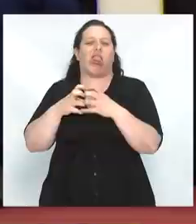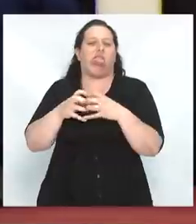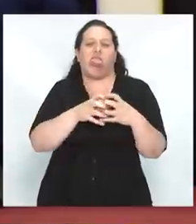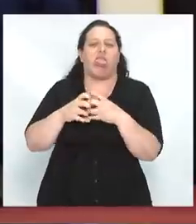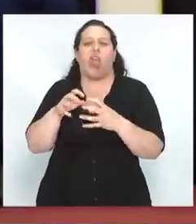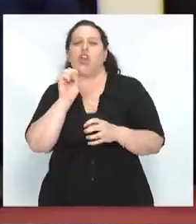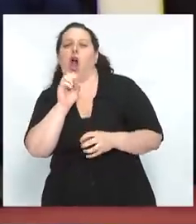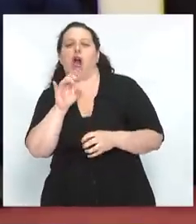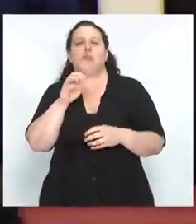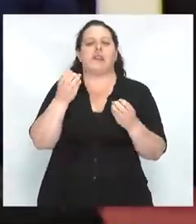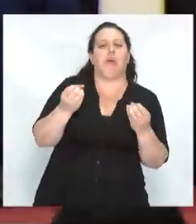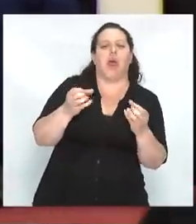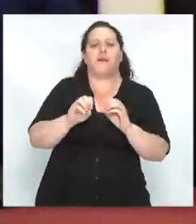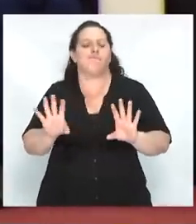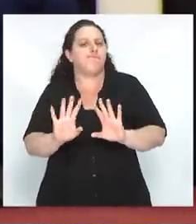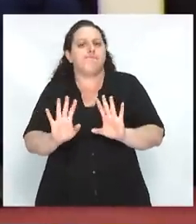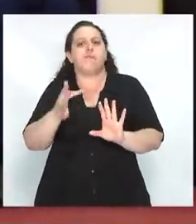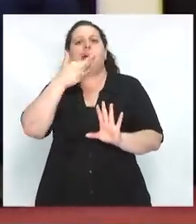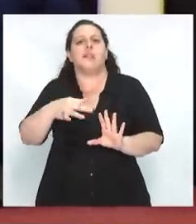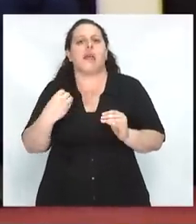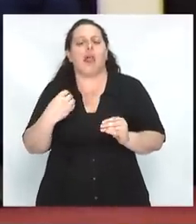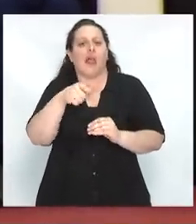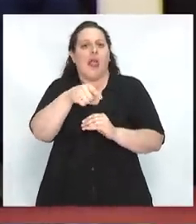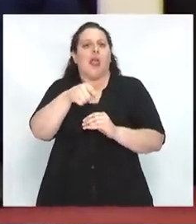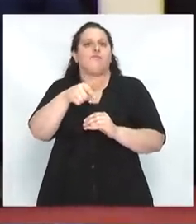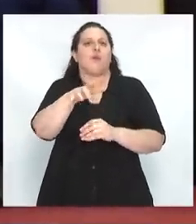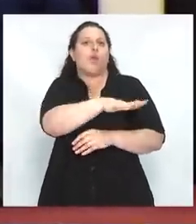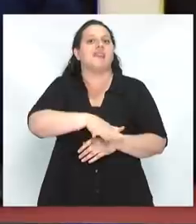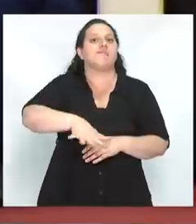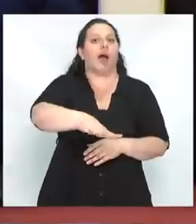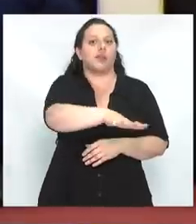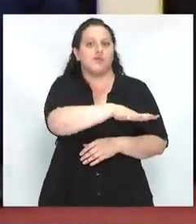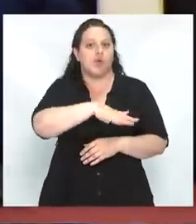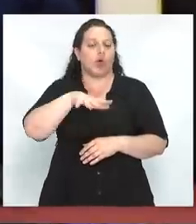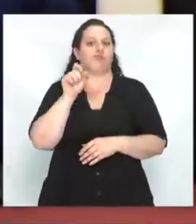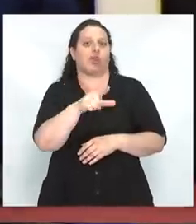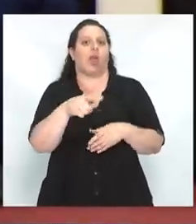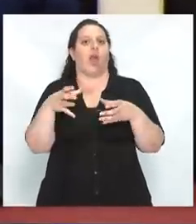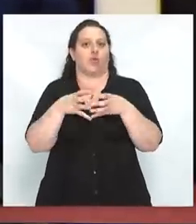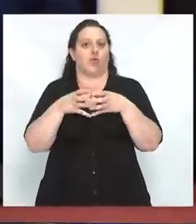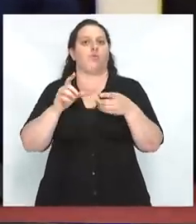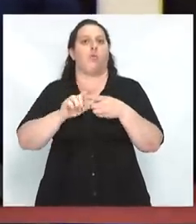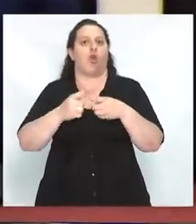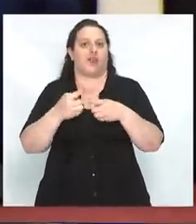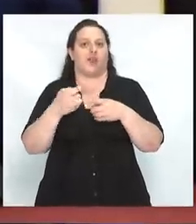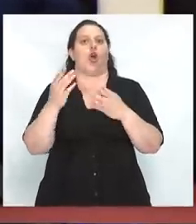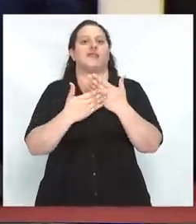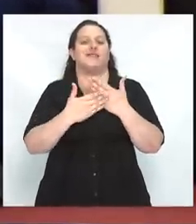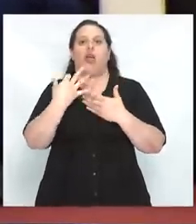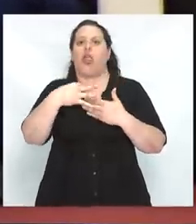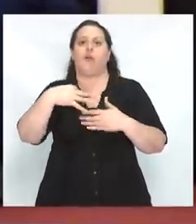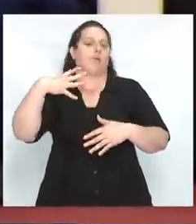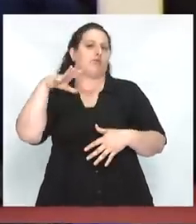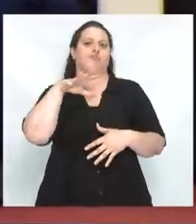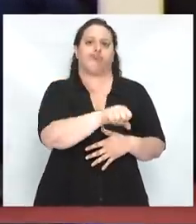sino entender que ahí hay un espacio que hay que ocupar y que hay que reconstruir.